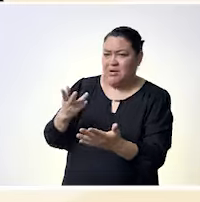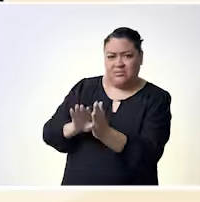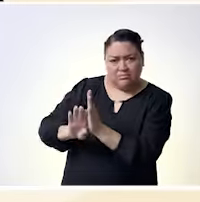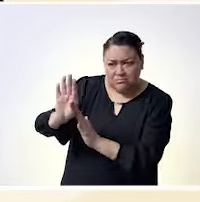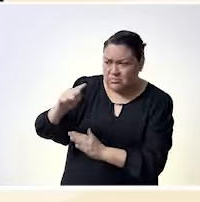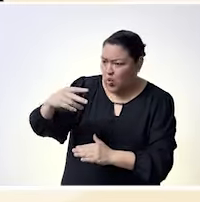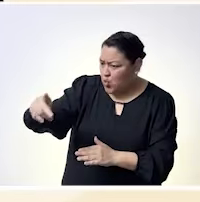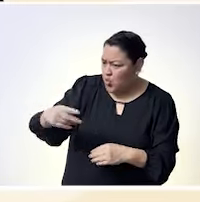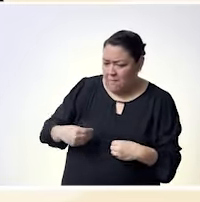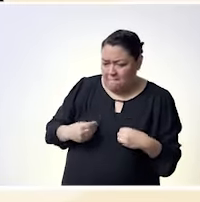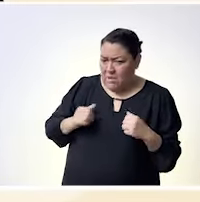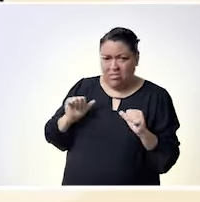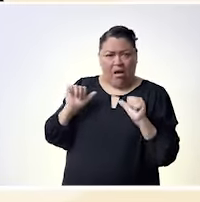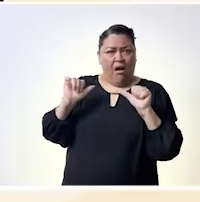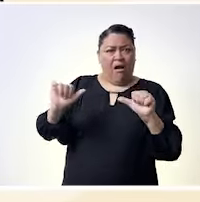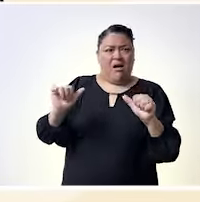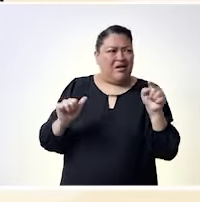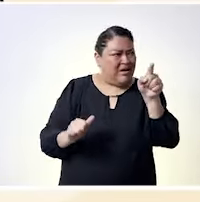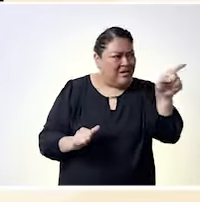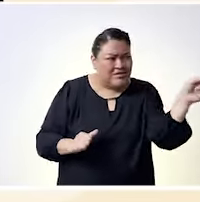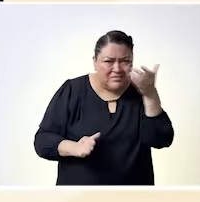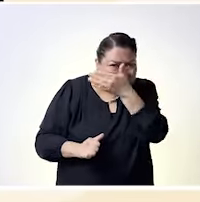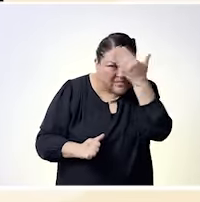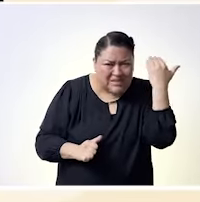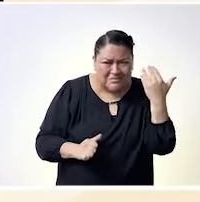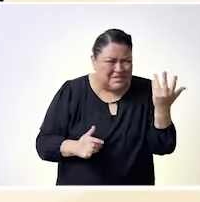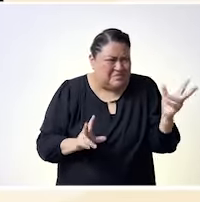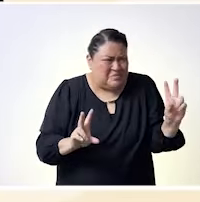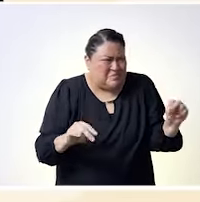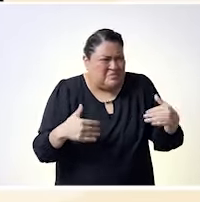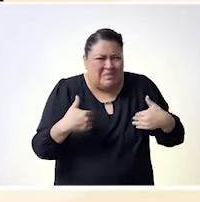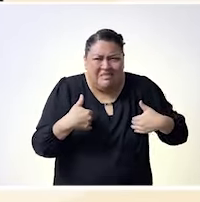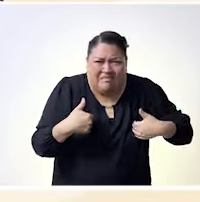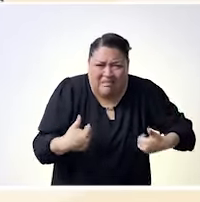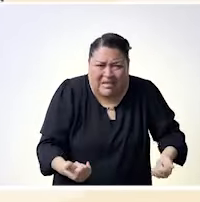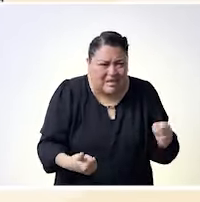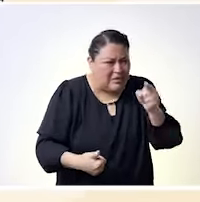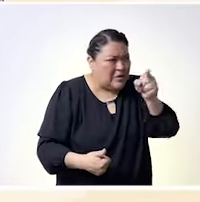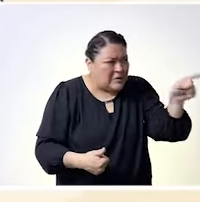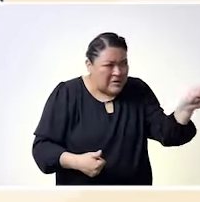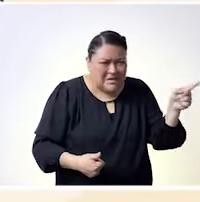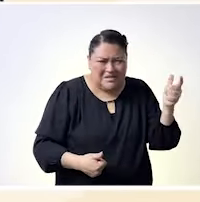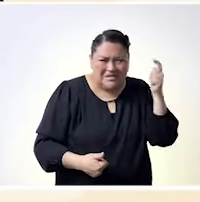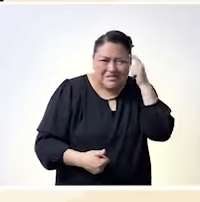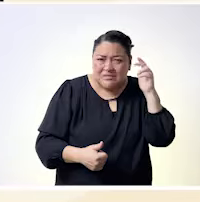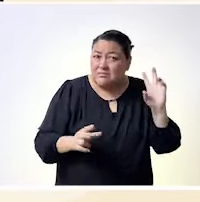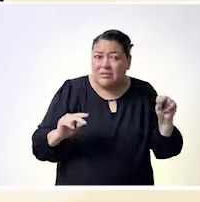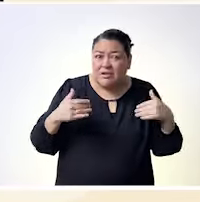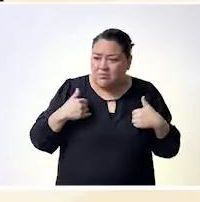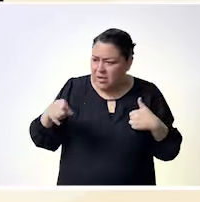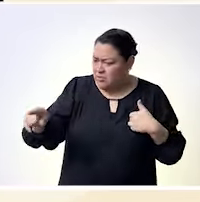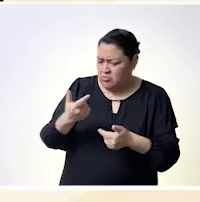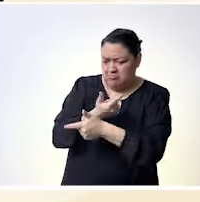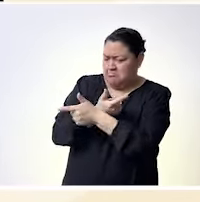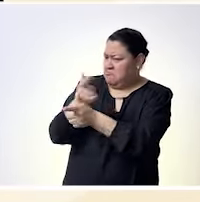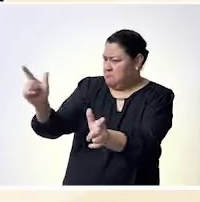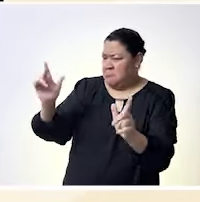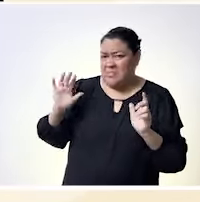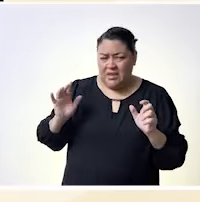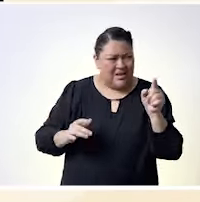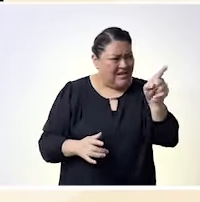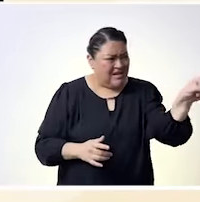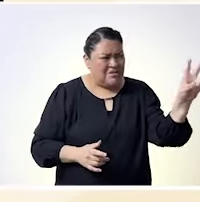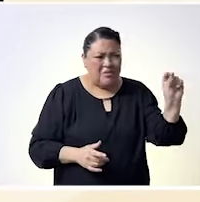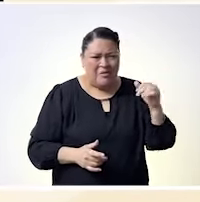somos todas todos y todos somos agentes de cambio para garantizarle a cualquier persona una vida